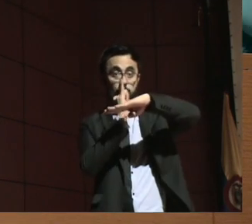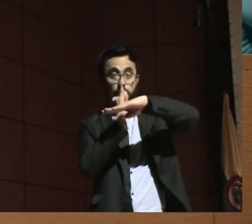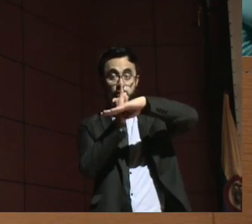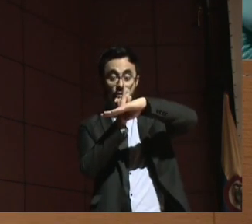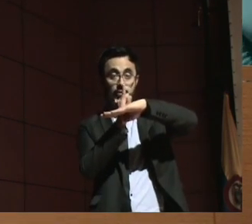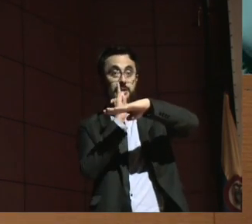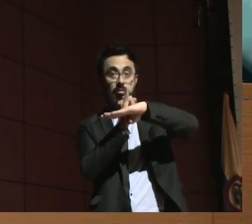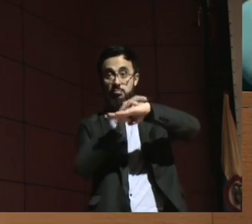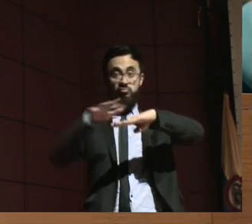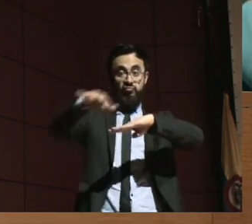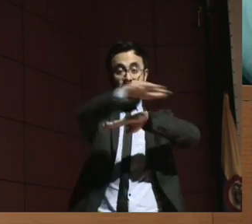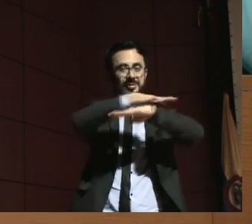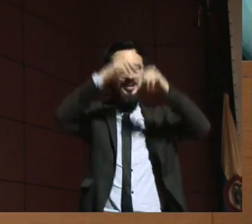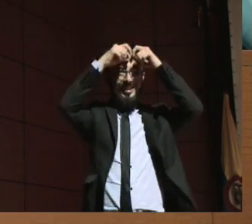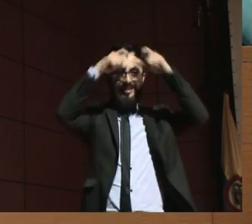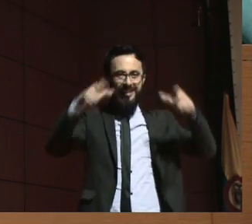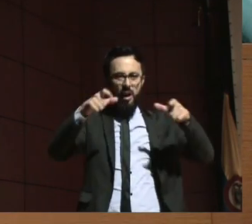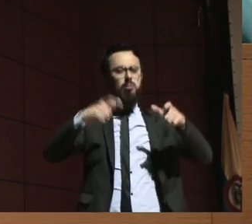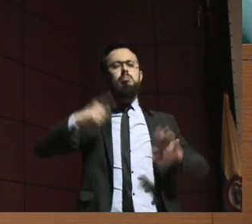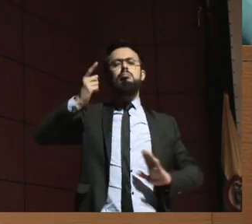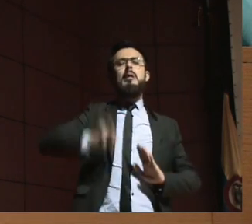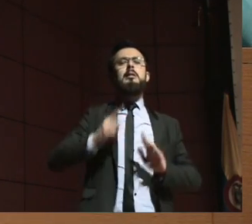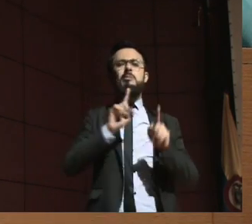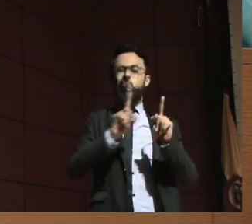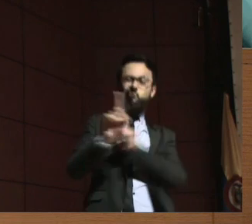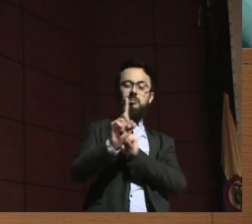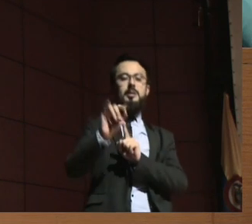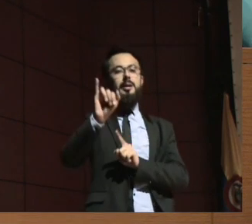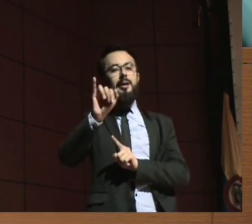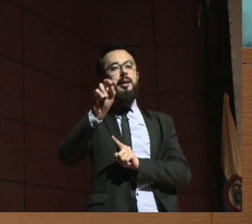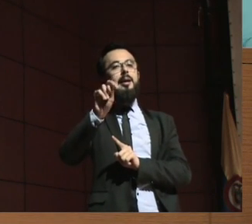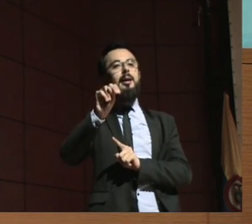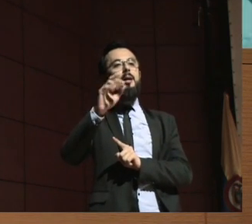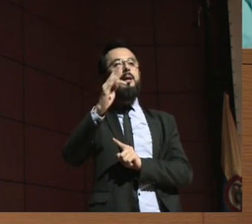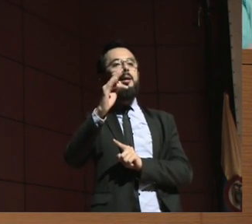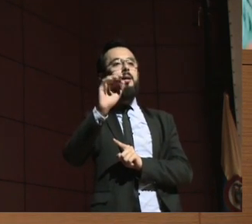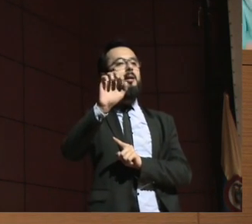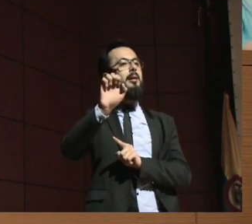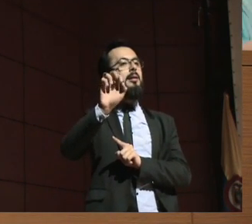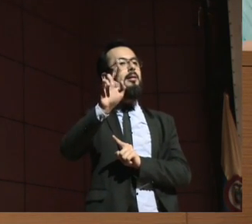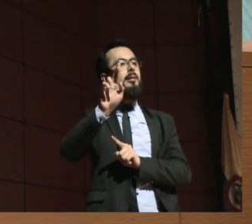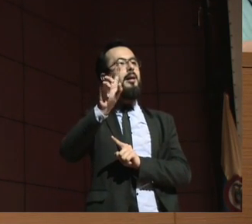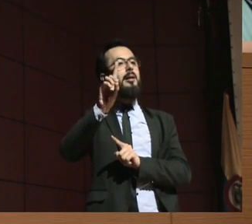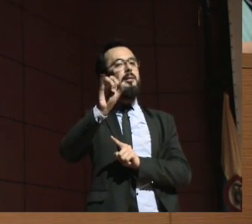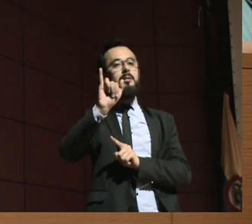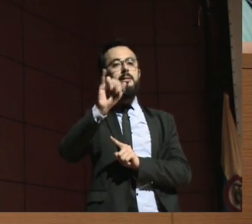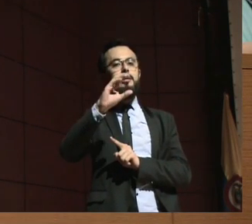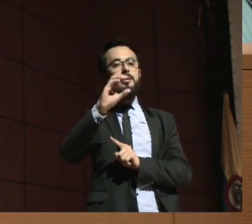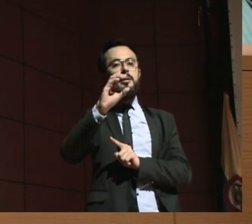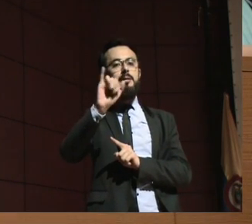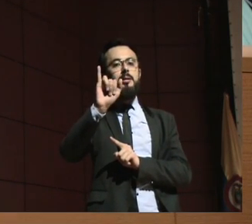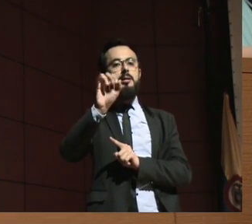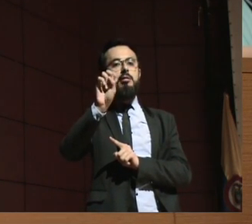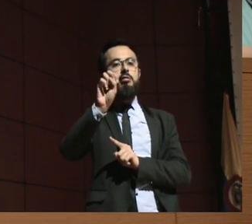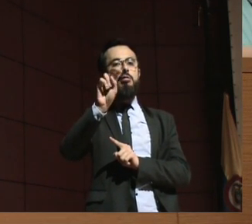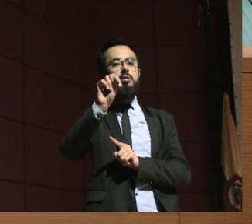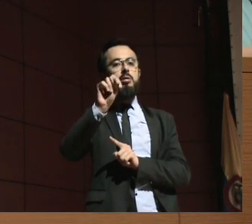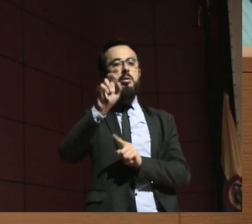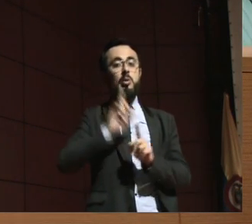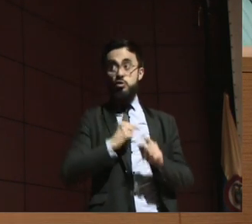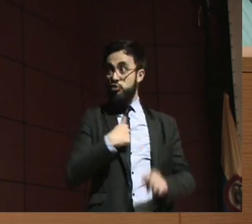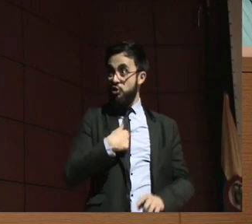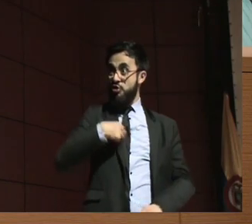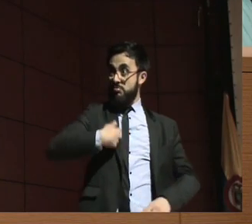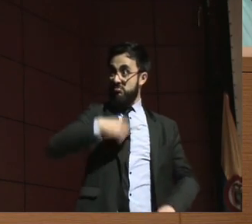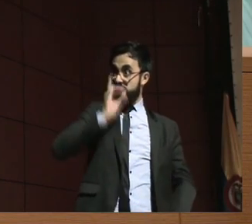entonces ya no habría procesos voluntarios que implican